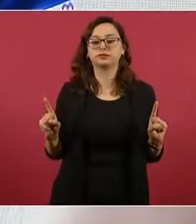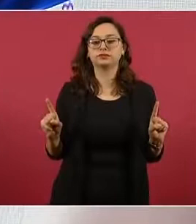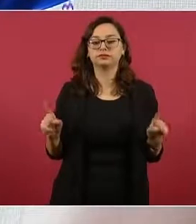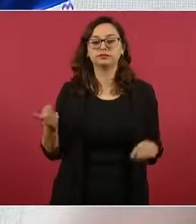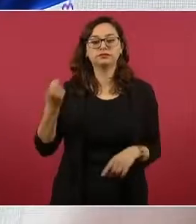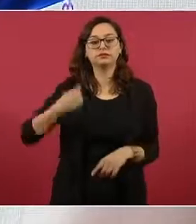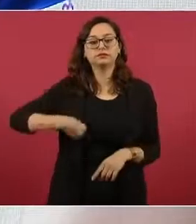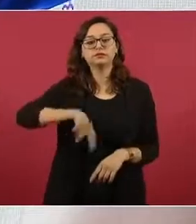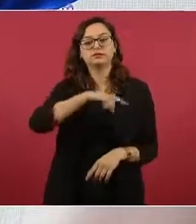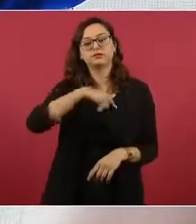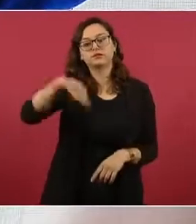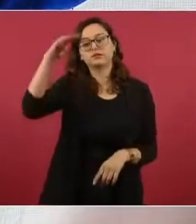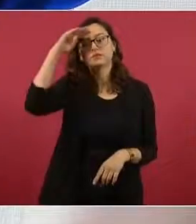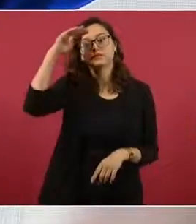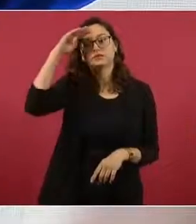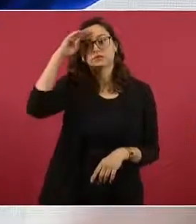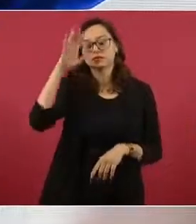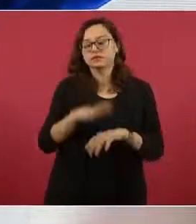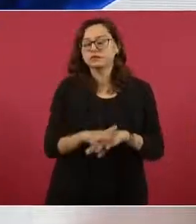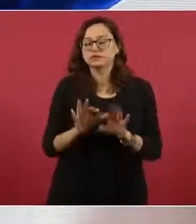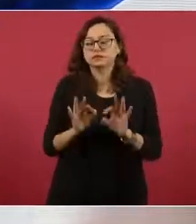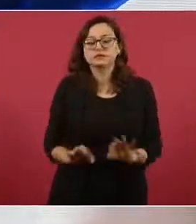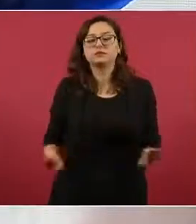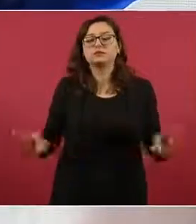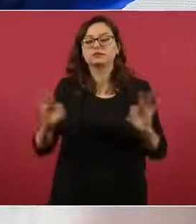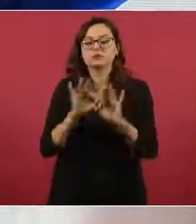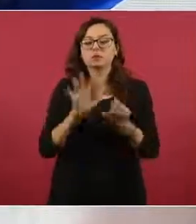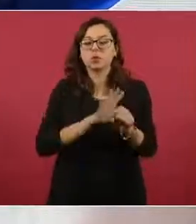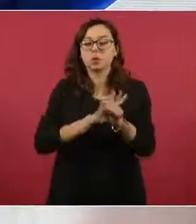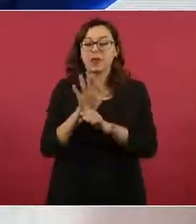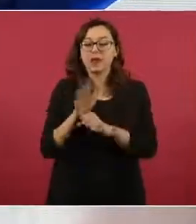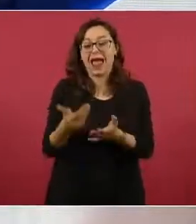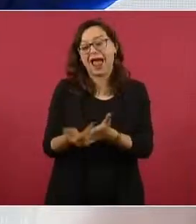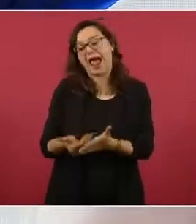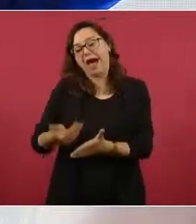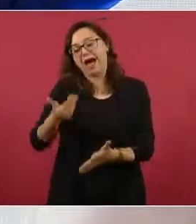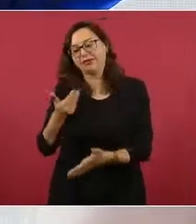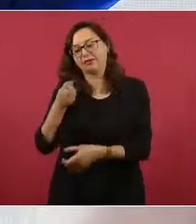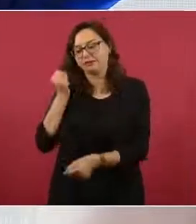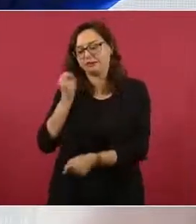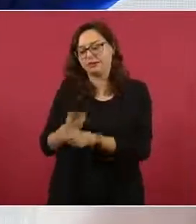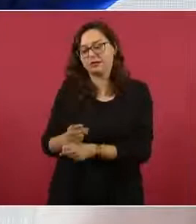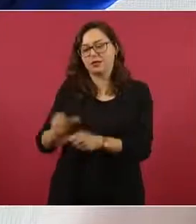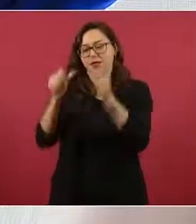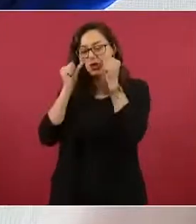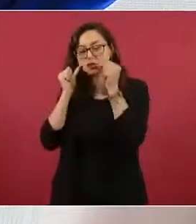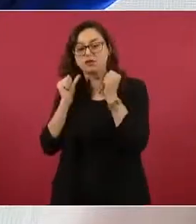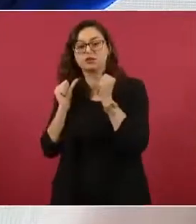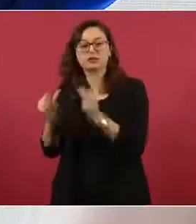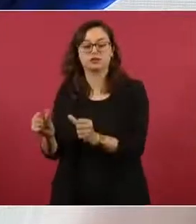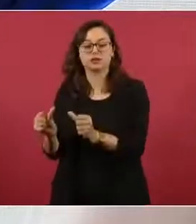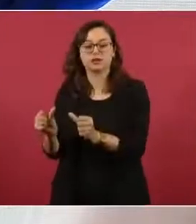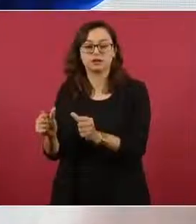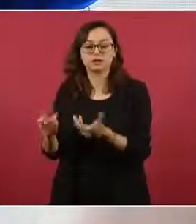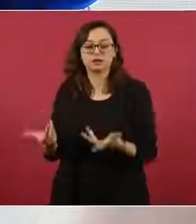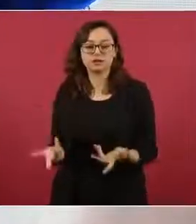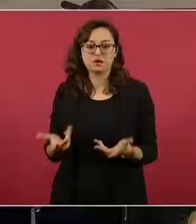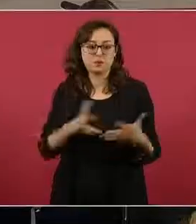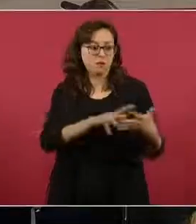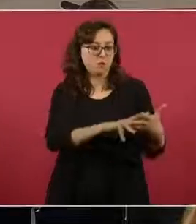Consideramos que lo fundamental es ir a las causas, que no se puede enfrentar el